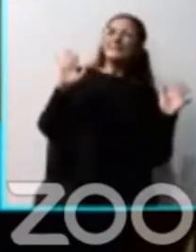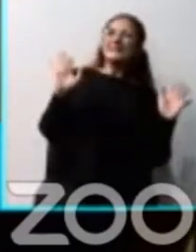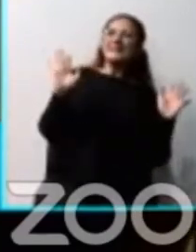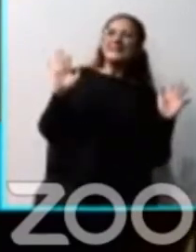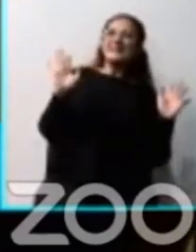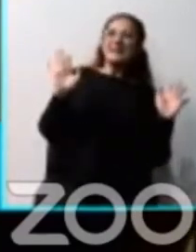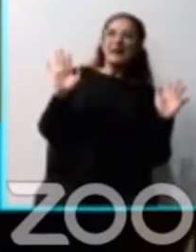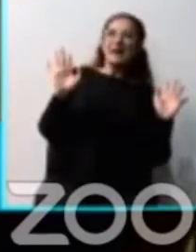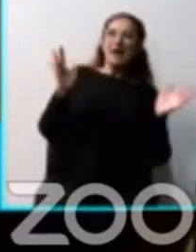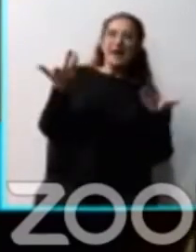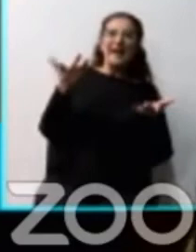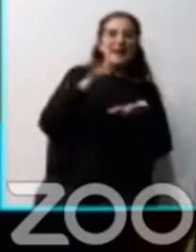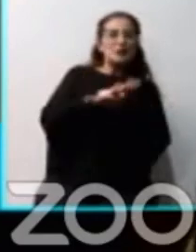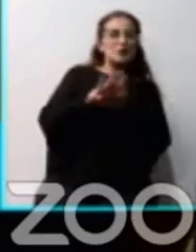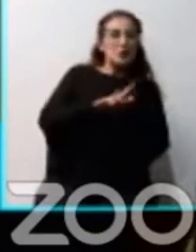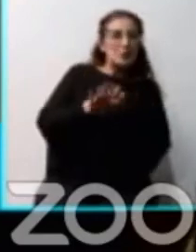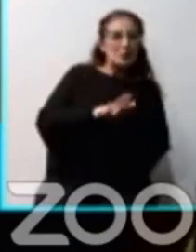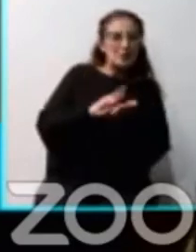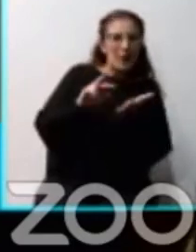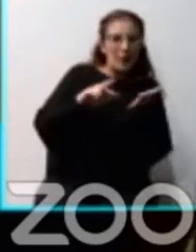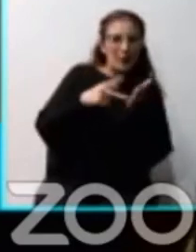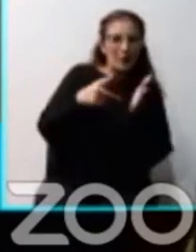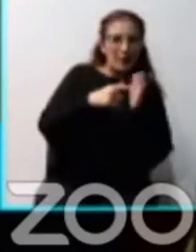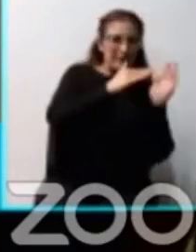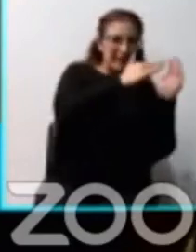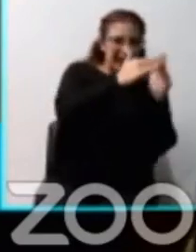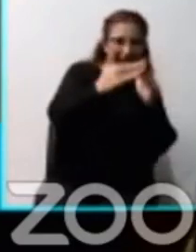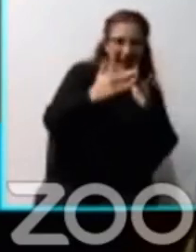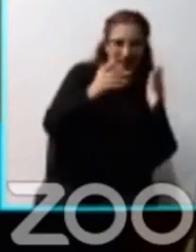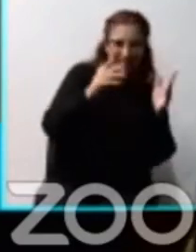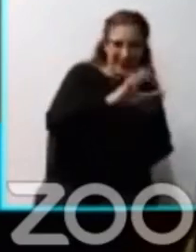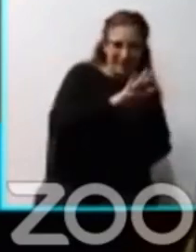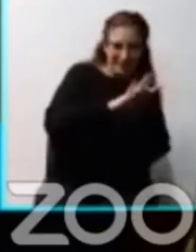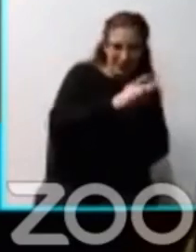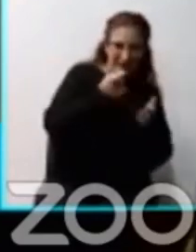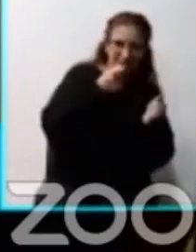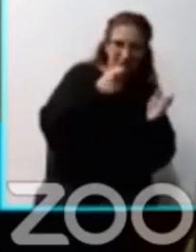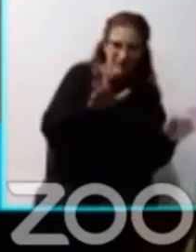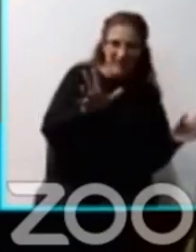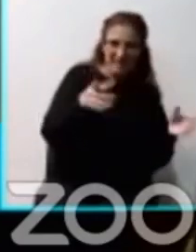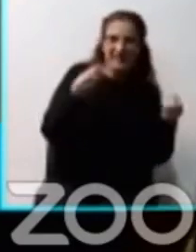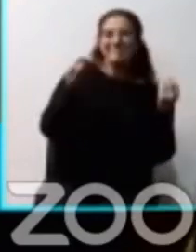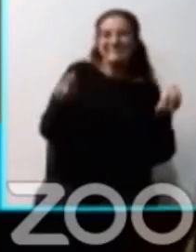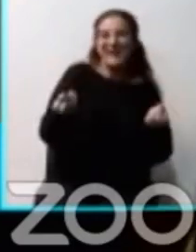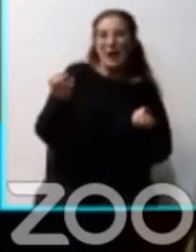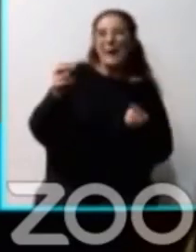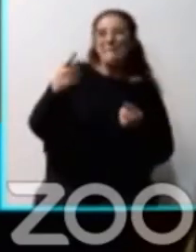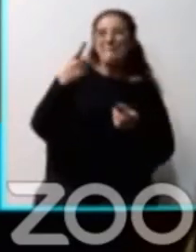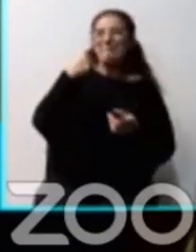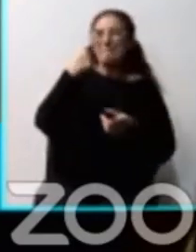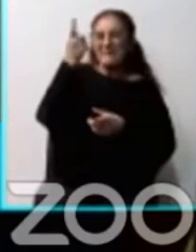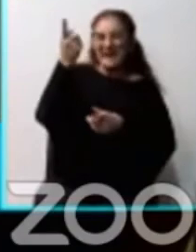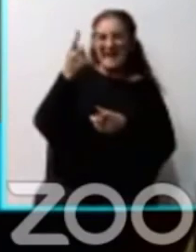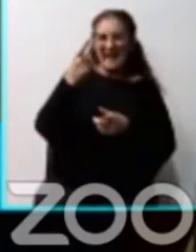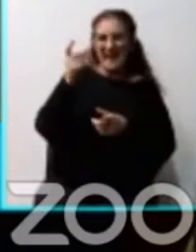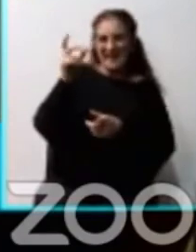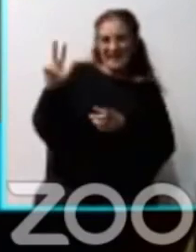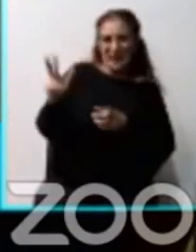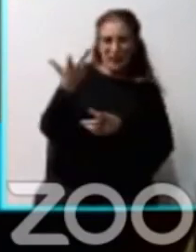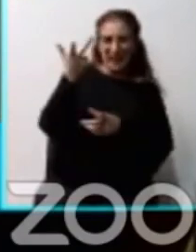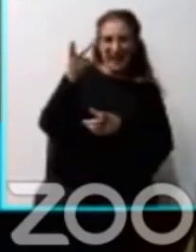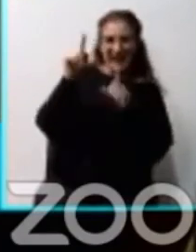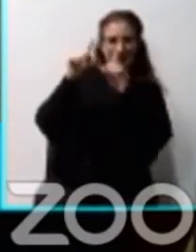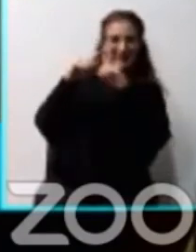inmediatamente el problema de la gente en situación de calle, con miles de hoteles que tienen sus habitaciones vacías